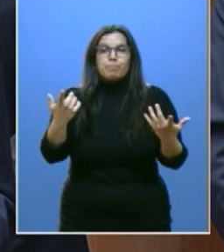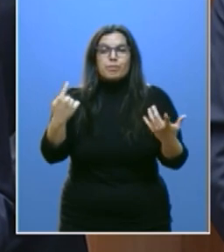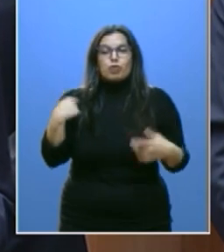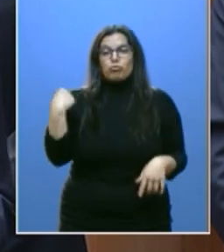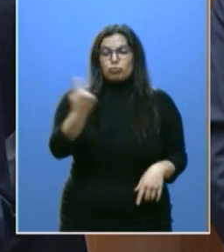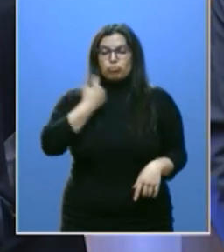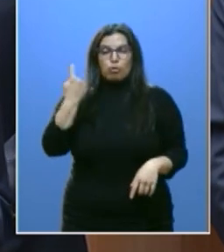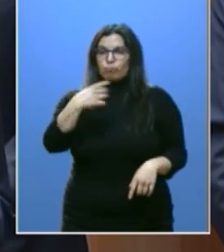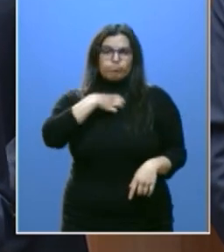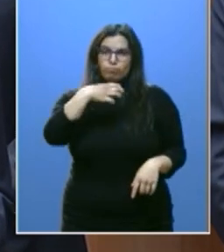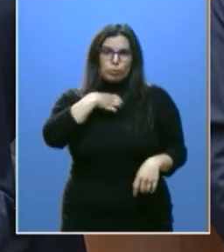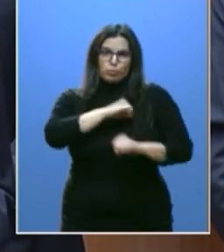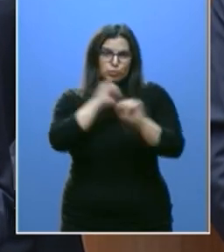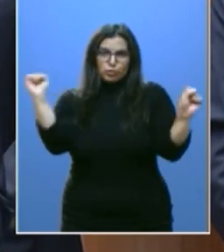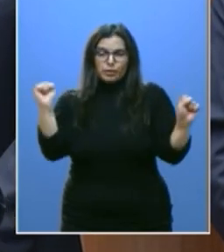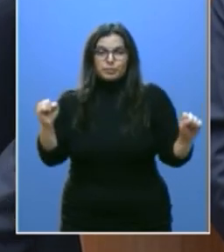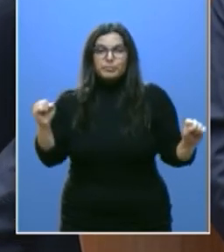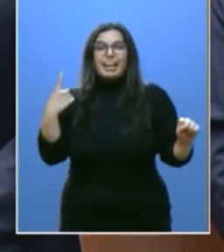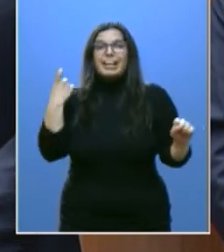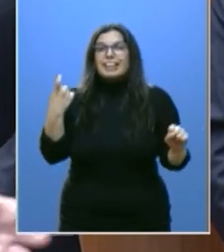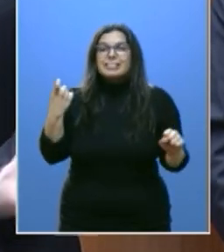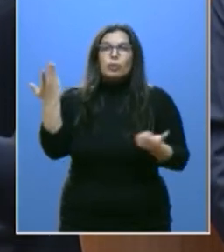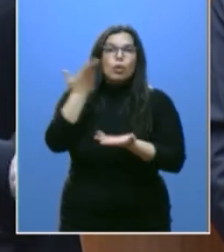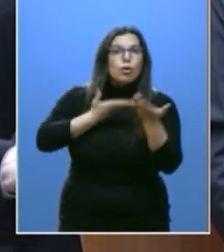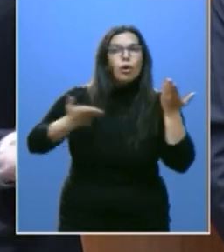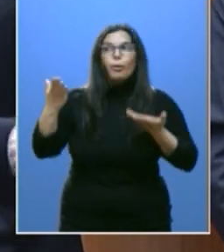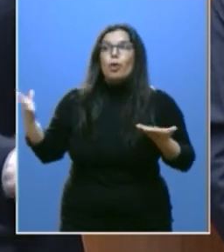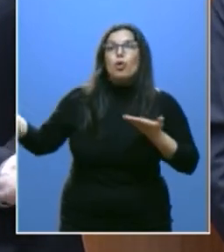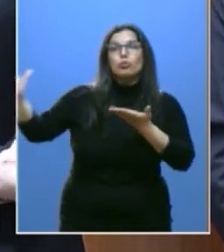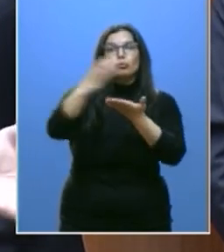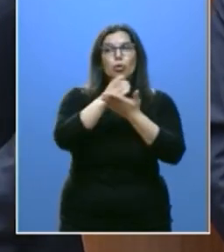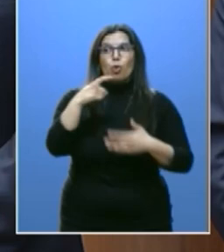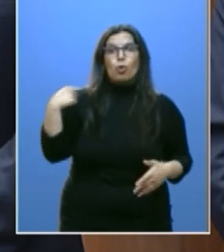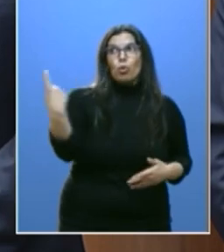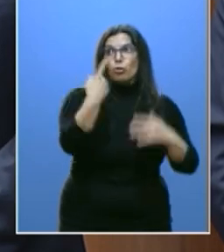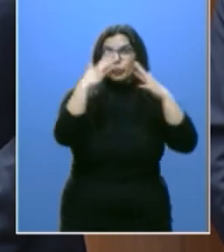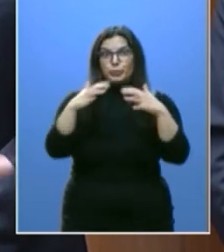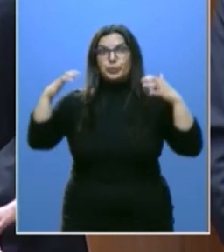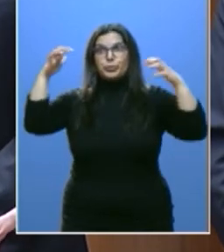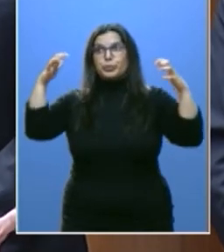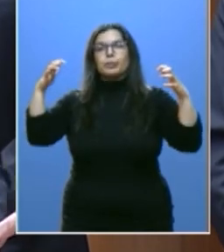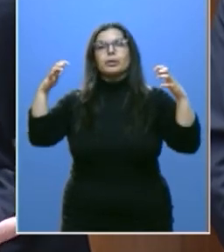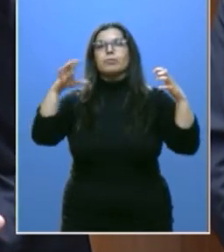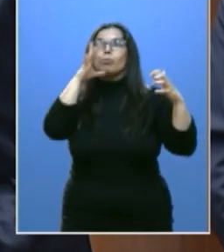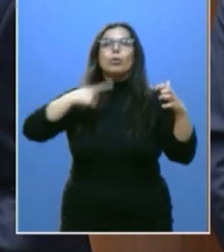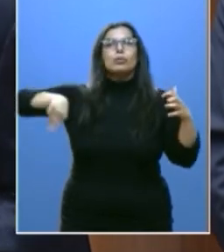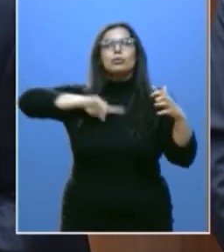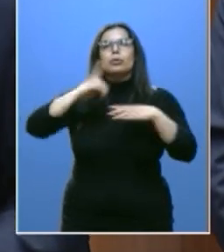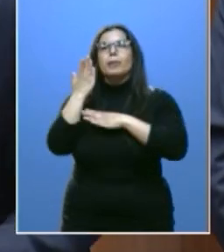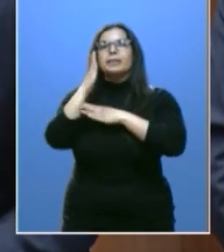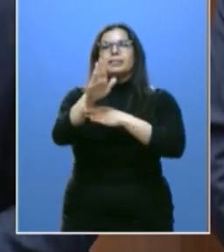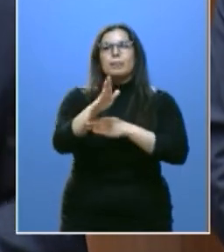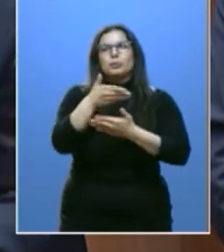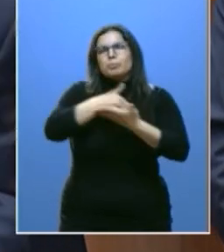solitario en ninguna de las maneras, que necesita la colaboración de todos, de todos los que aquí estamos, que estamos representando a